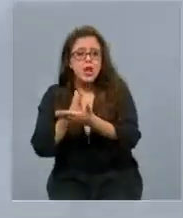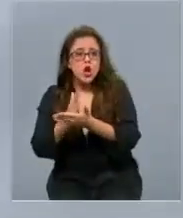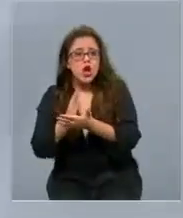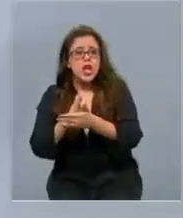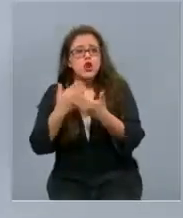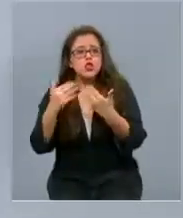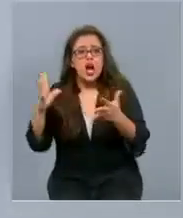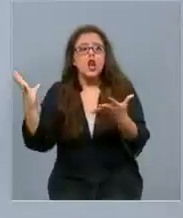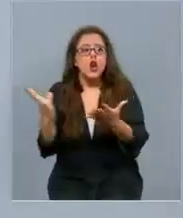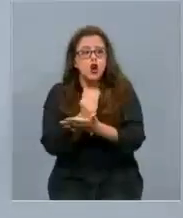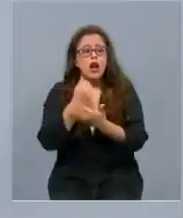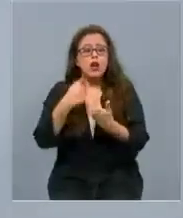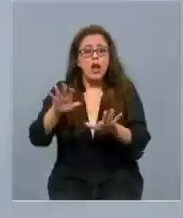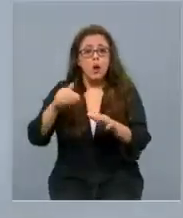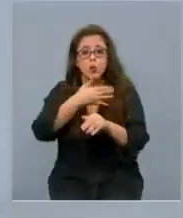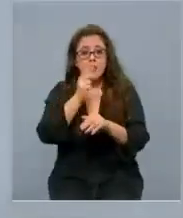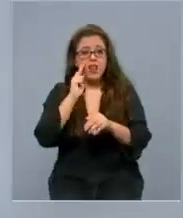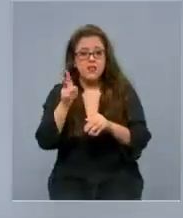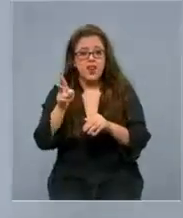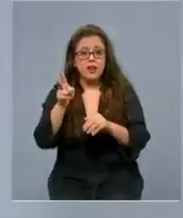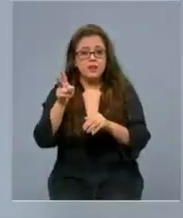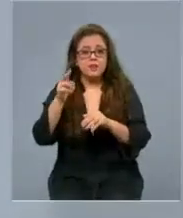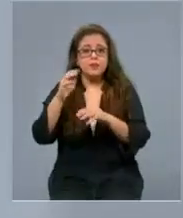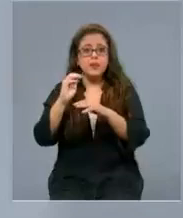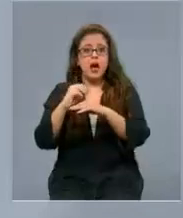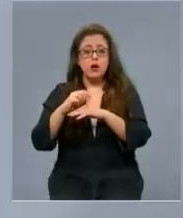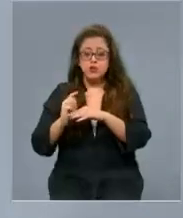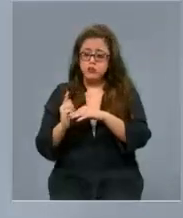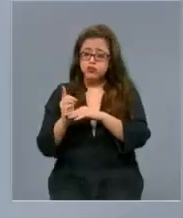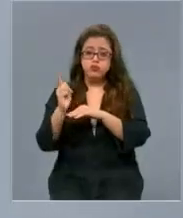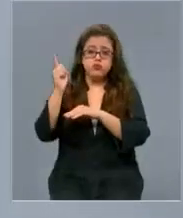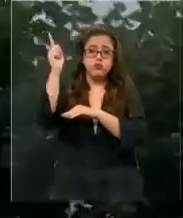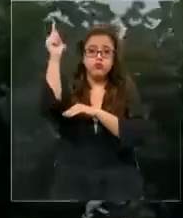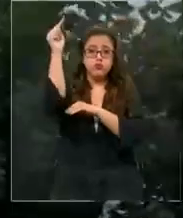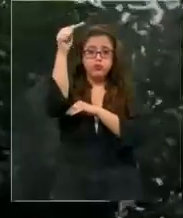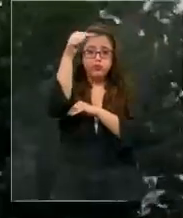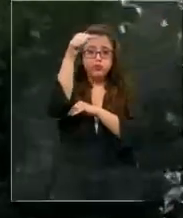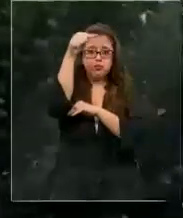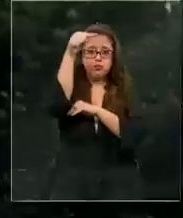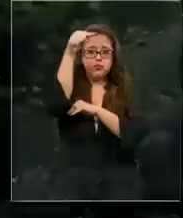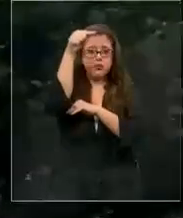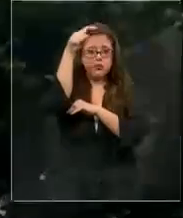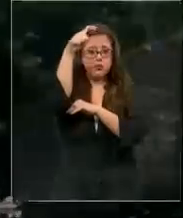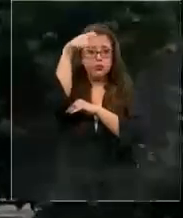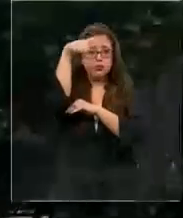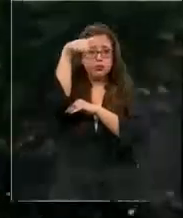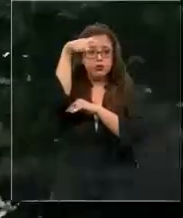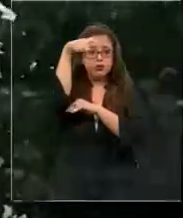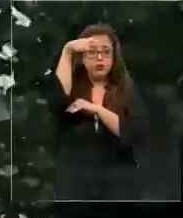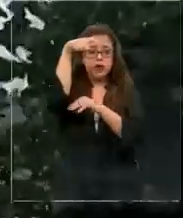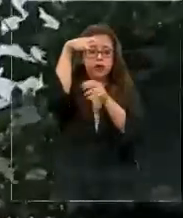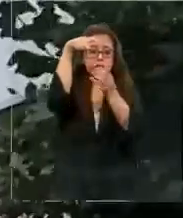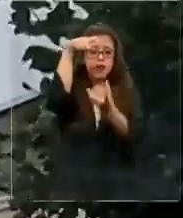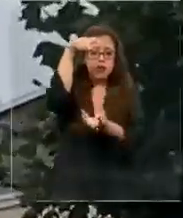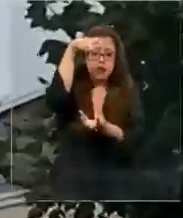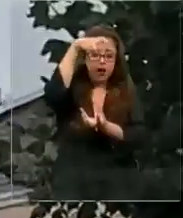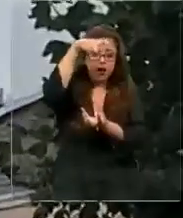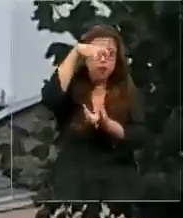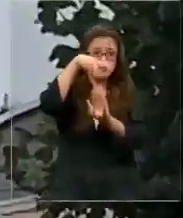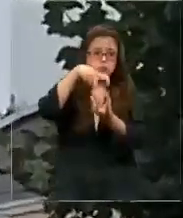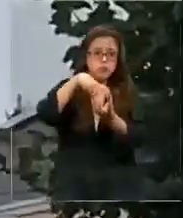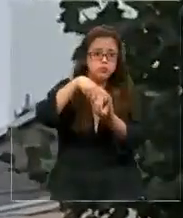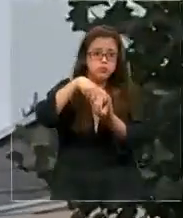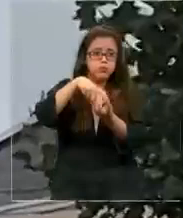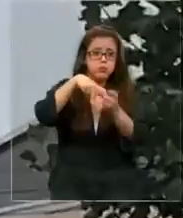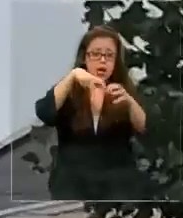fue la que se enganchó al auto para poder retirarlo de este lugar. Claro, debido a todas las complejidades de este operativo,